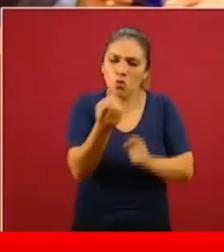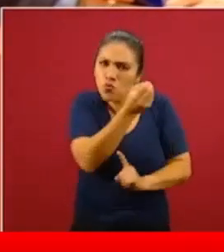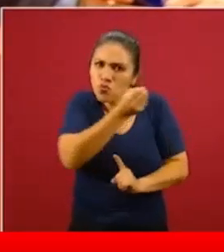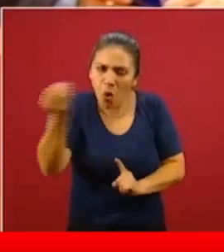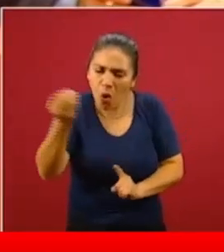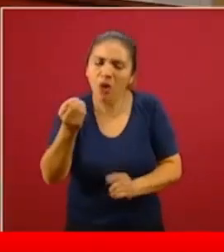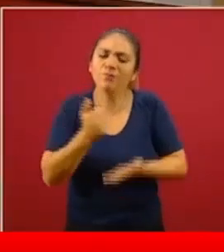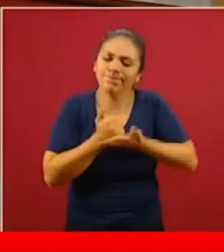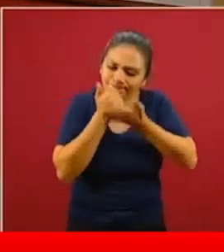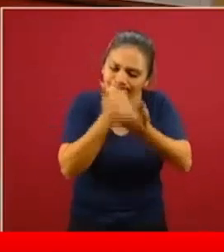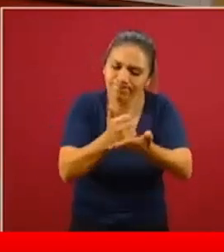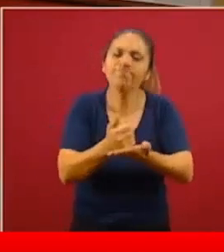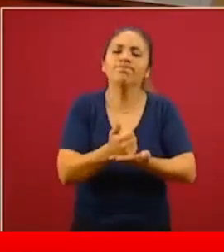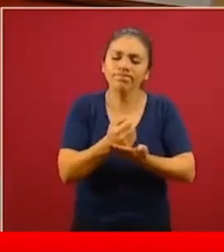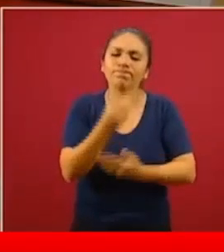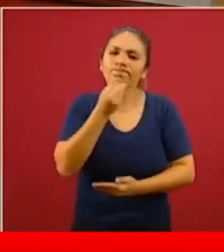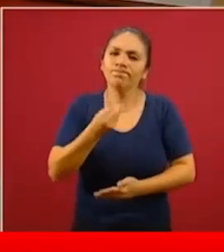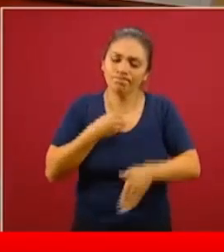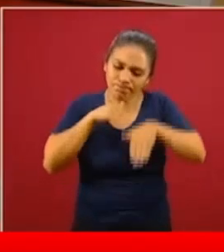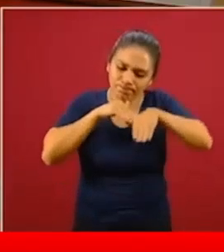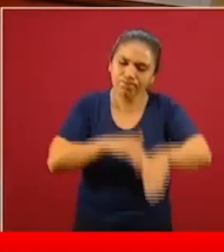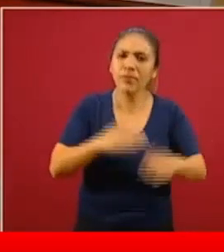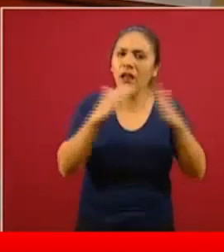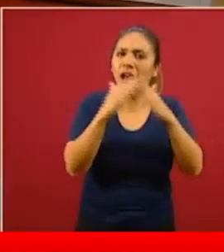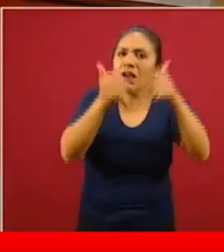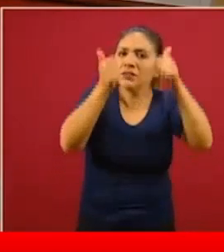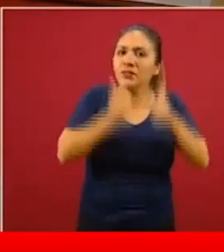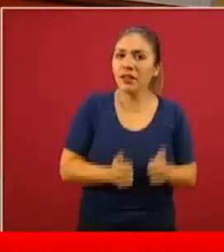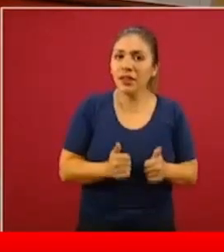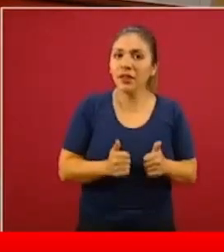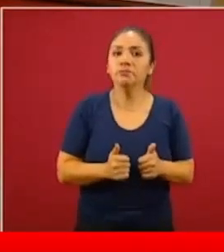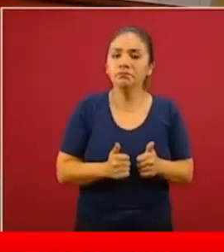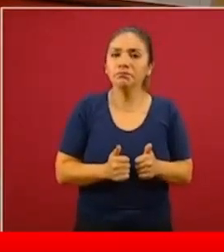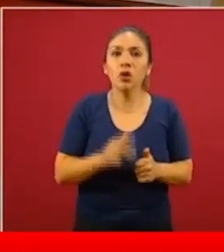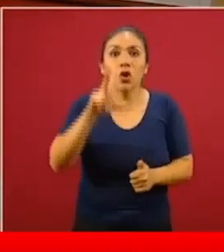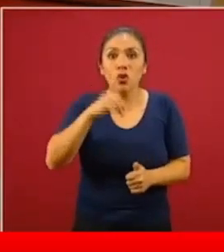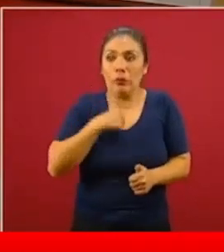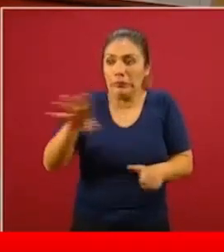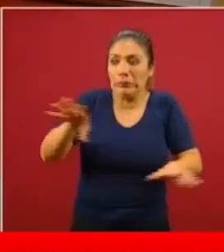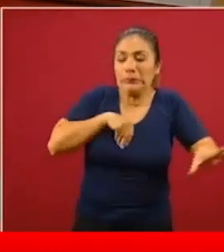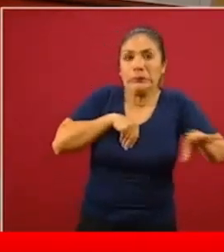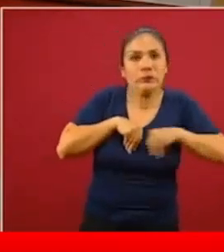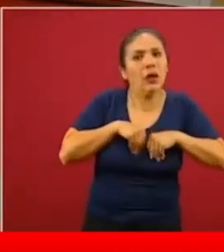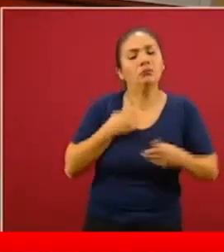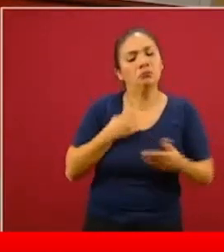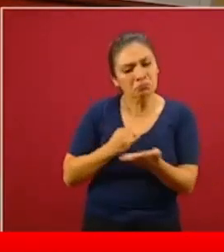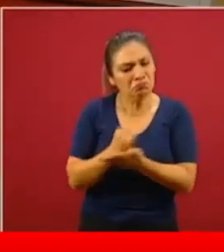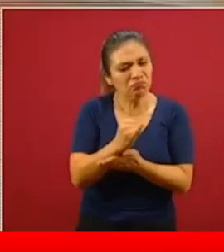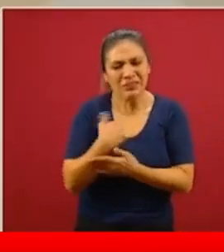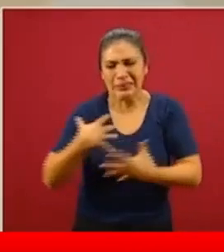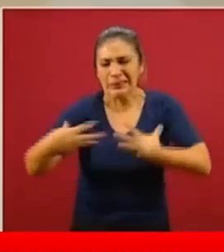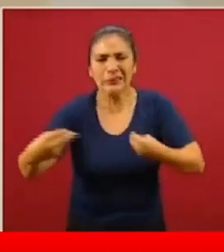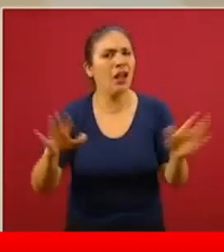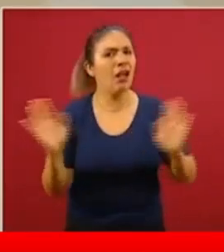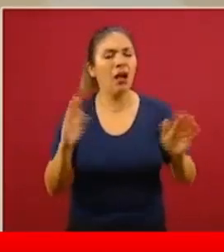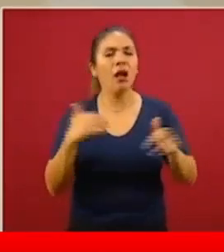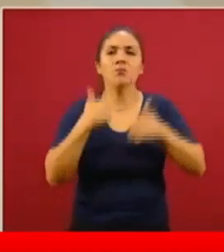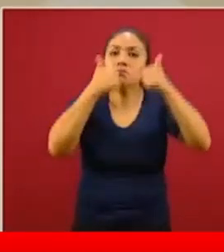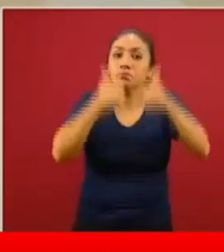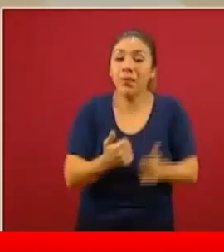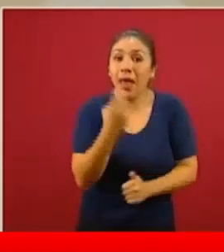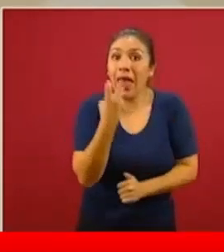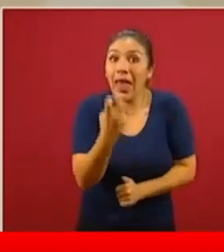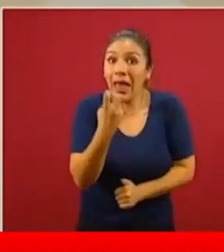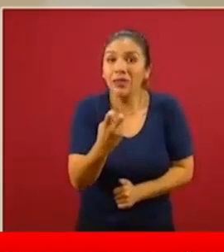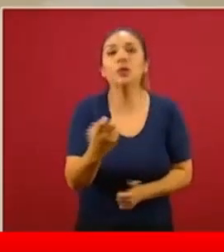solidaria, decidieron quedarse en casa y decidieron no contagiarse ni contagiar a otros. Entonces, creo que eso es digno